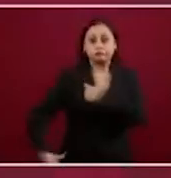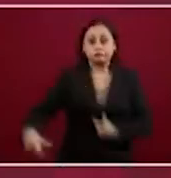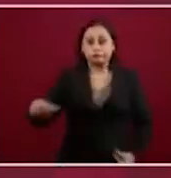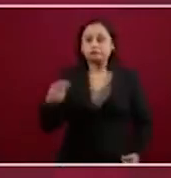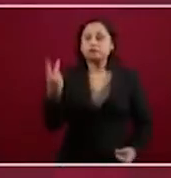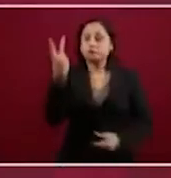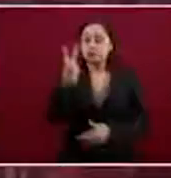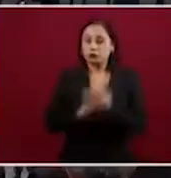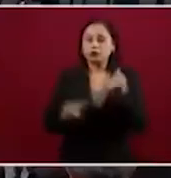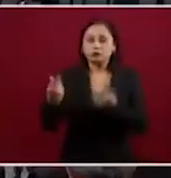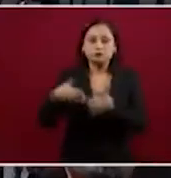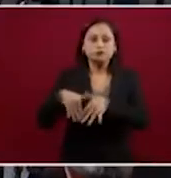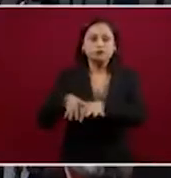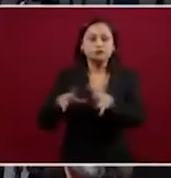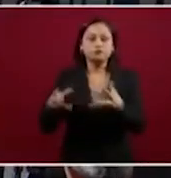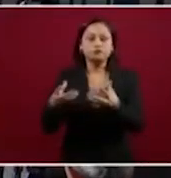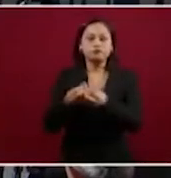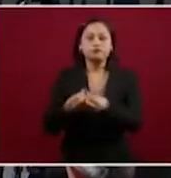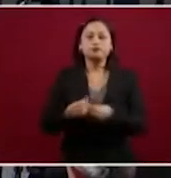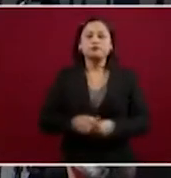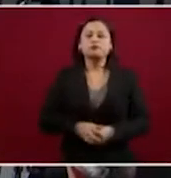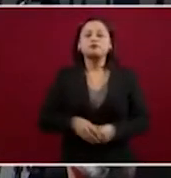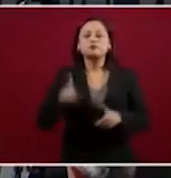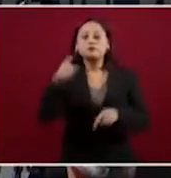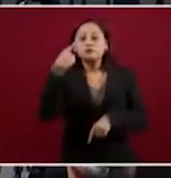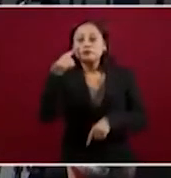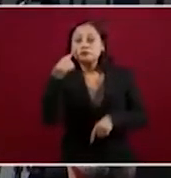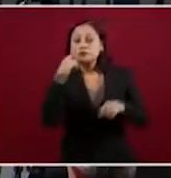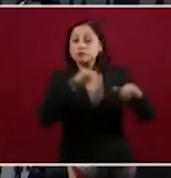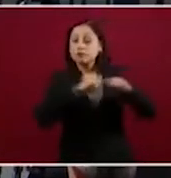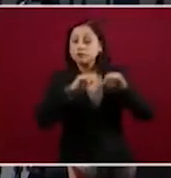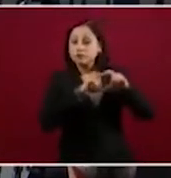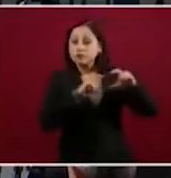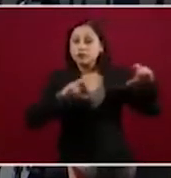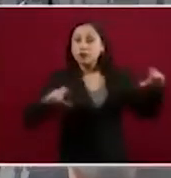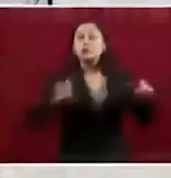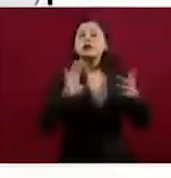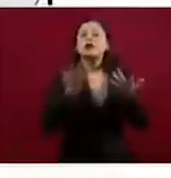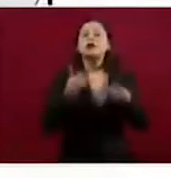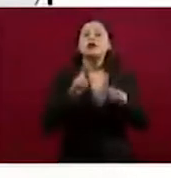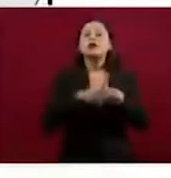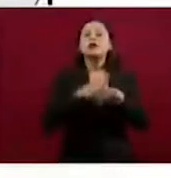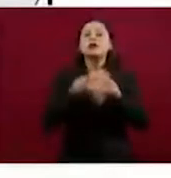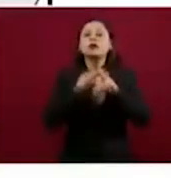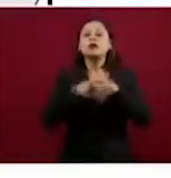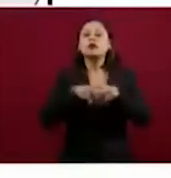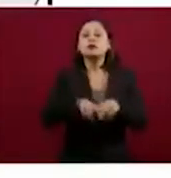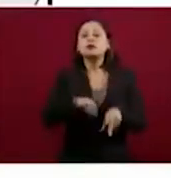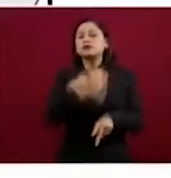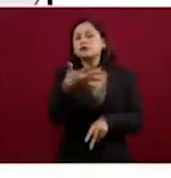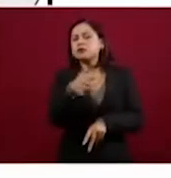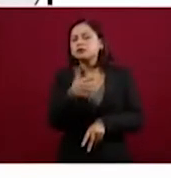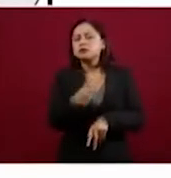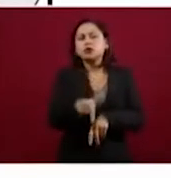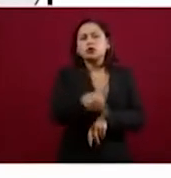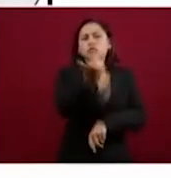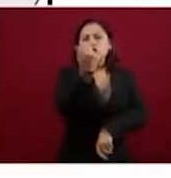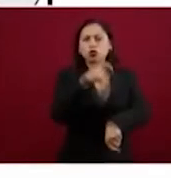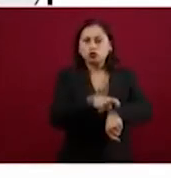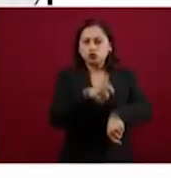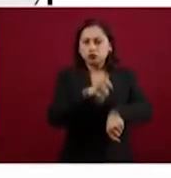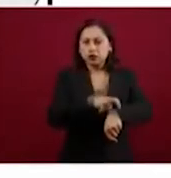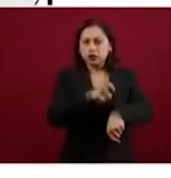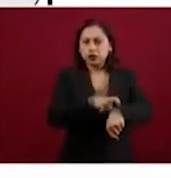La ruta del desfile es esta, partirá alrededor de las 12 del día de la plancha